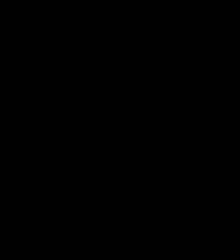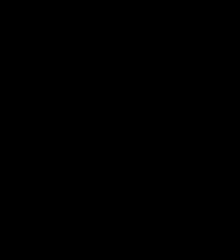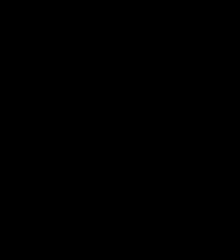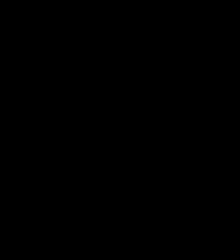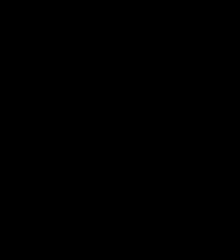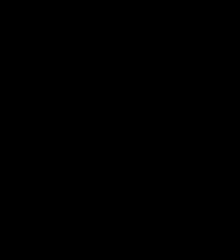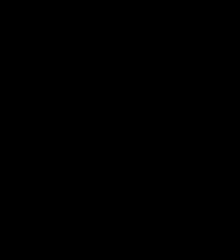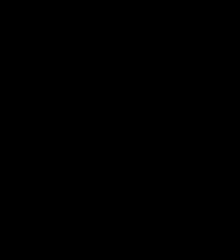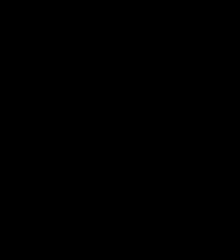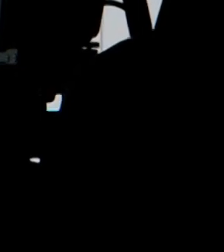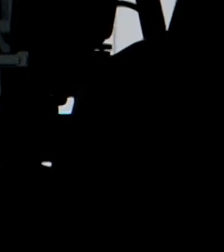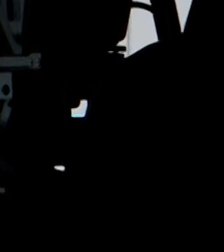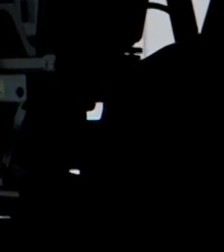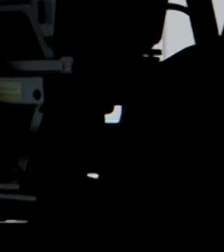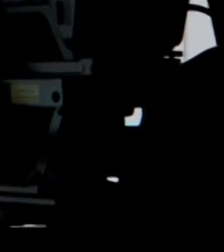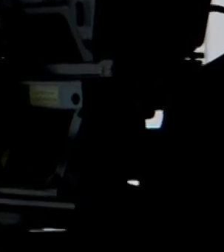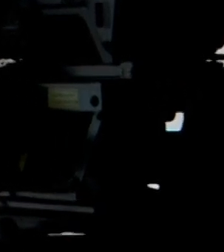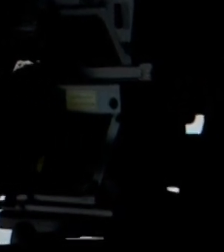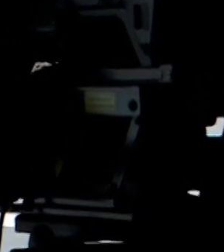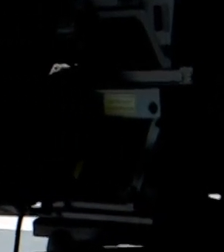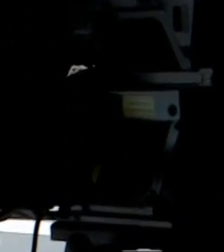Costa Rica Televisión